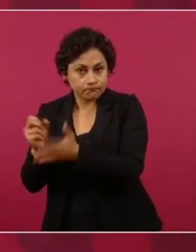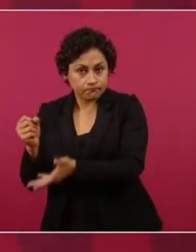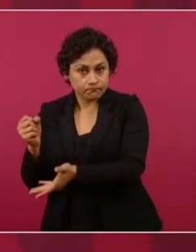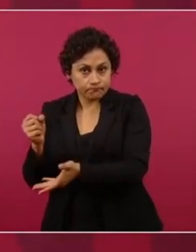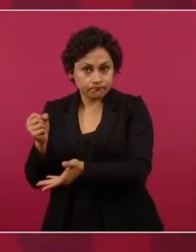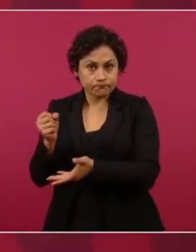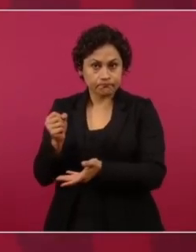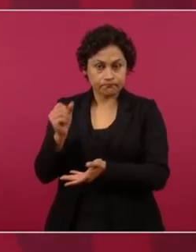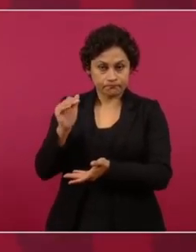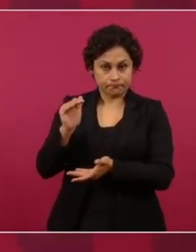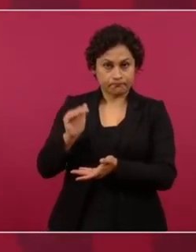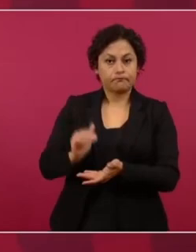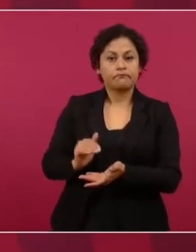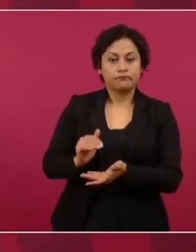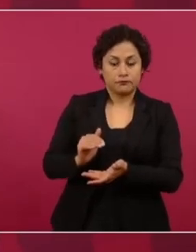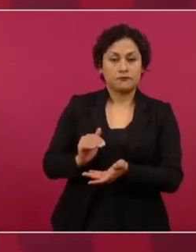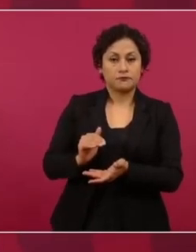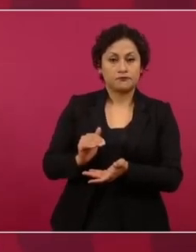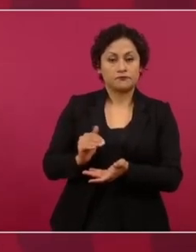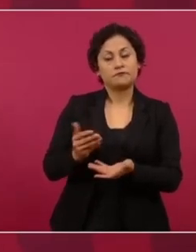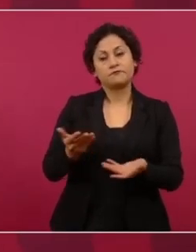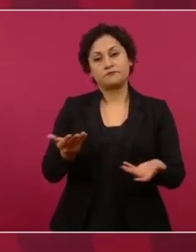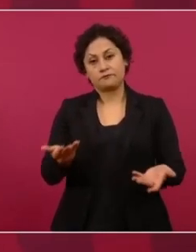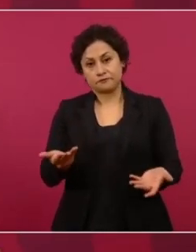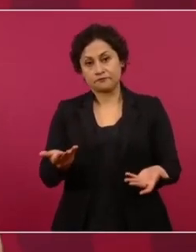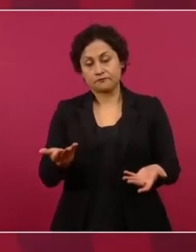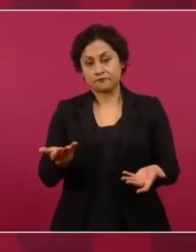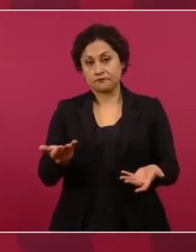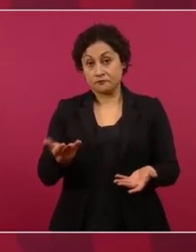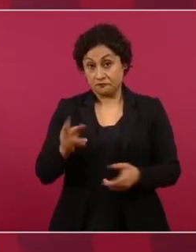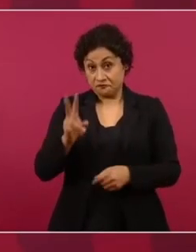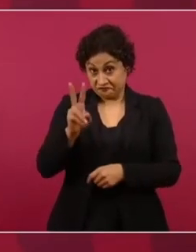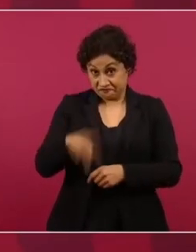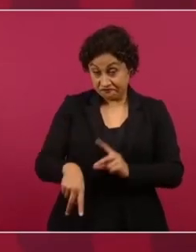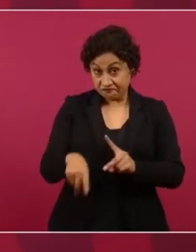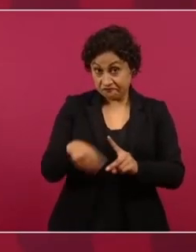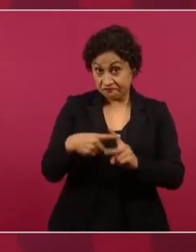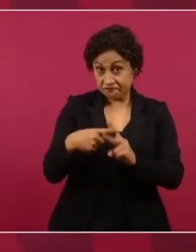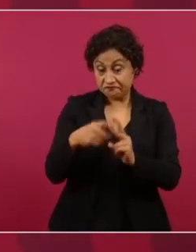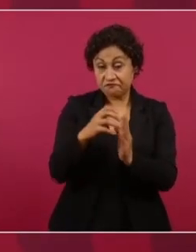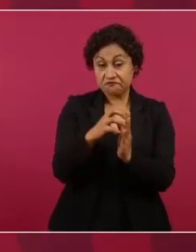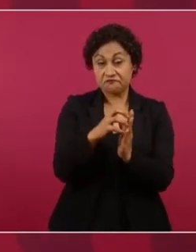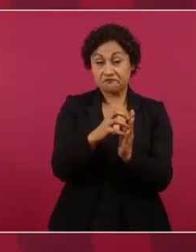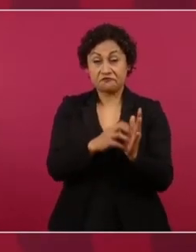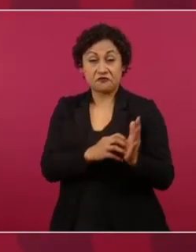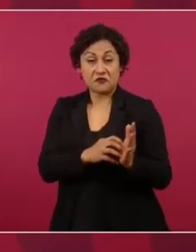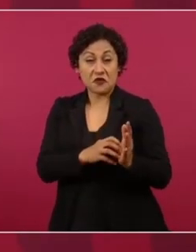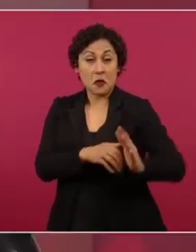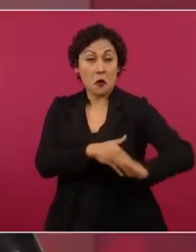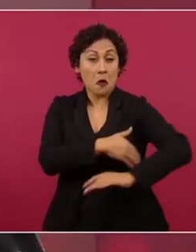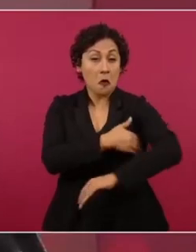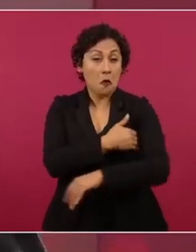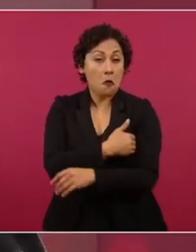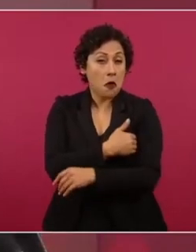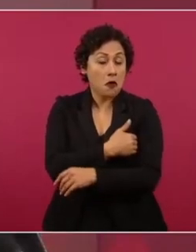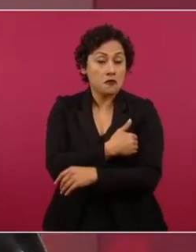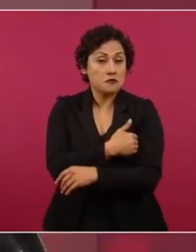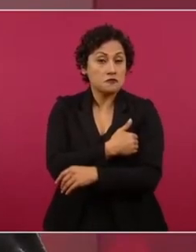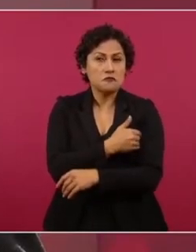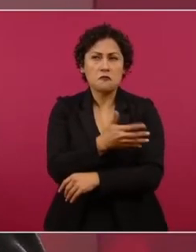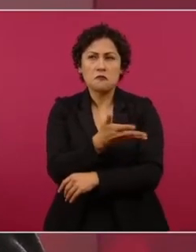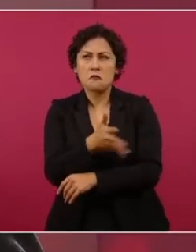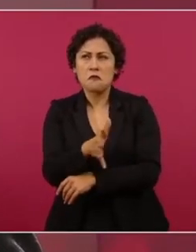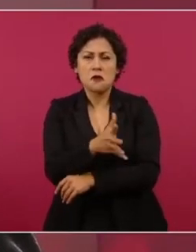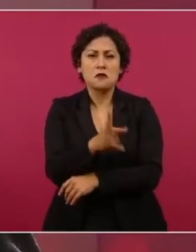En general, se logró un ahorro como de tres